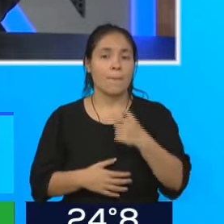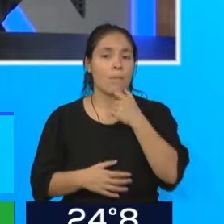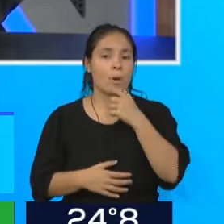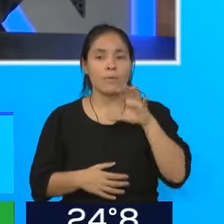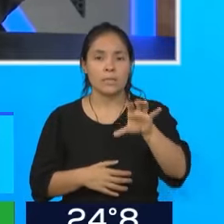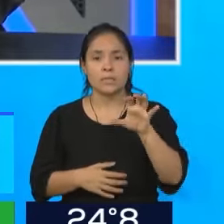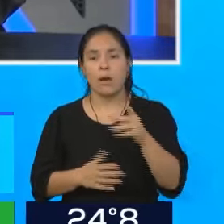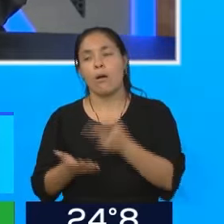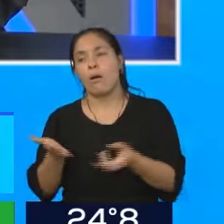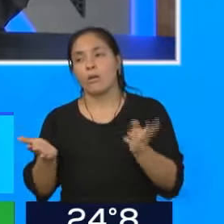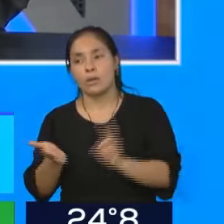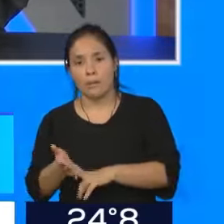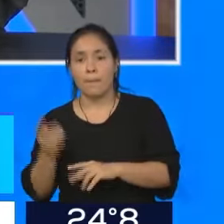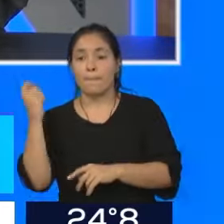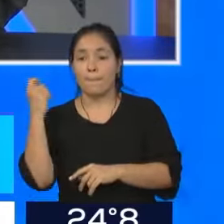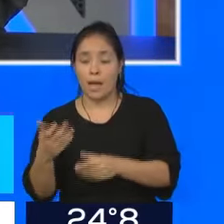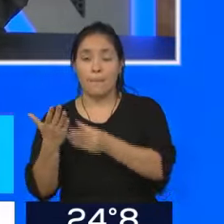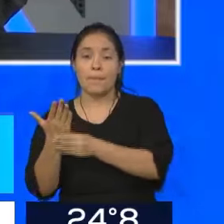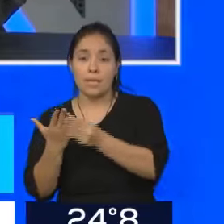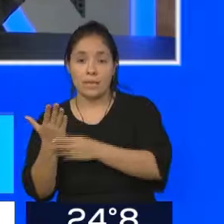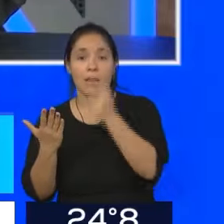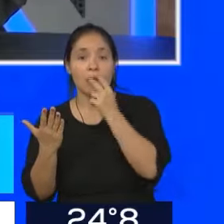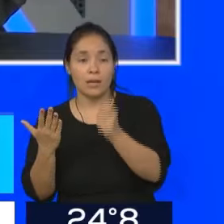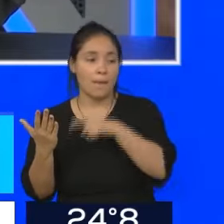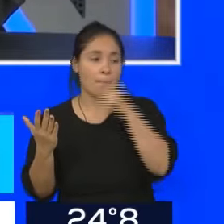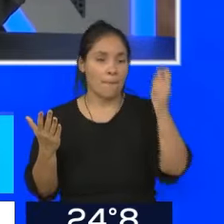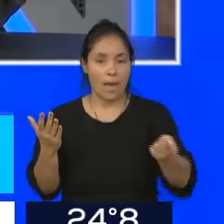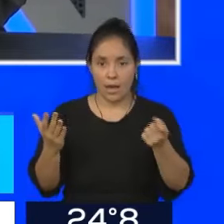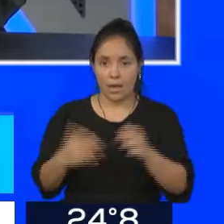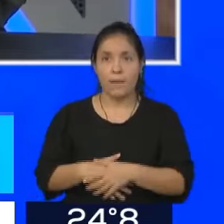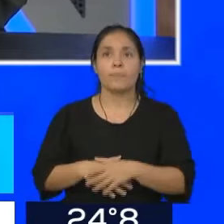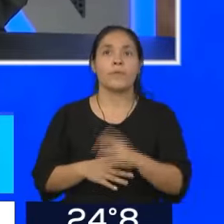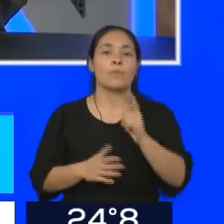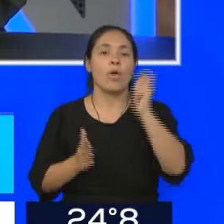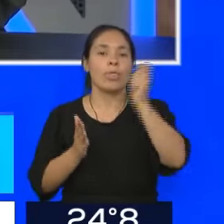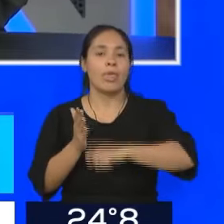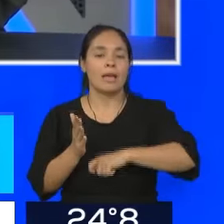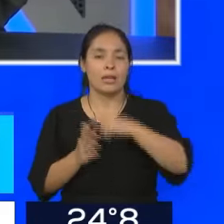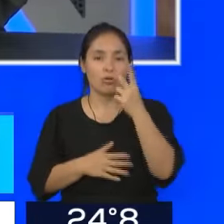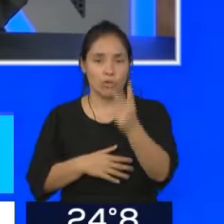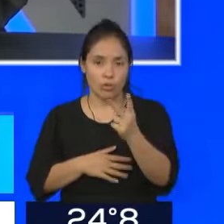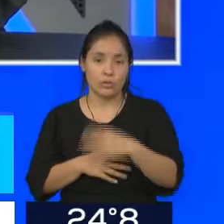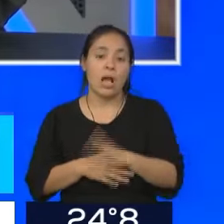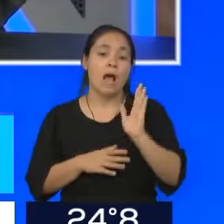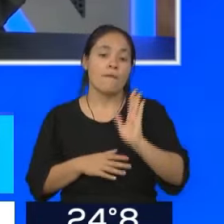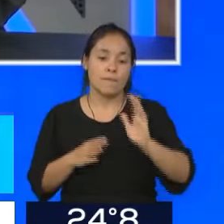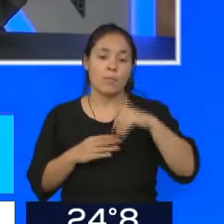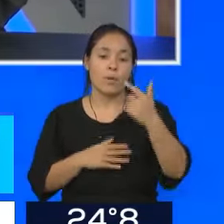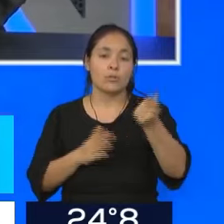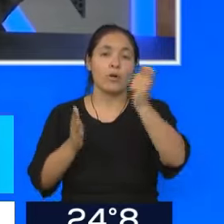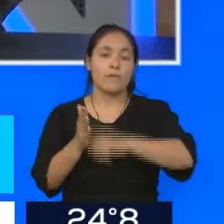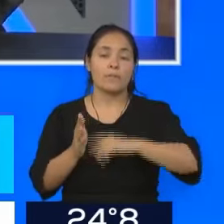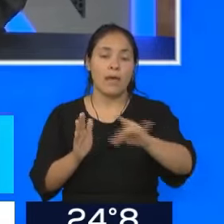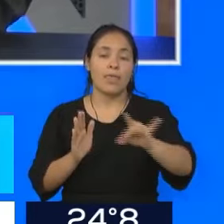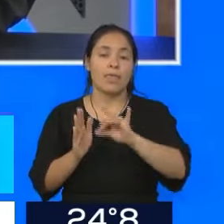gasto más como ministra que es de energía. En realidad se firmaron dos decretos en aquel momento, hasta ahora no se sabe si va a haber otro decreto para que